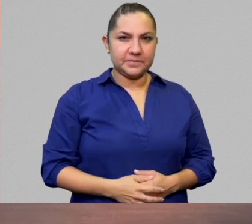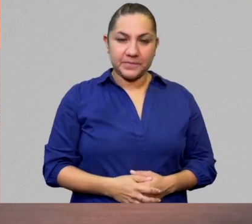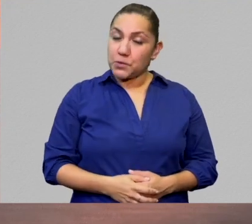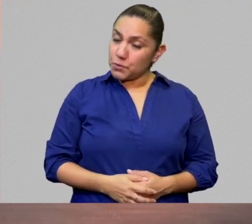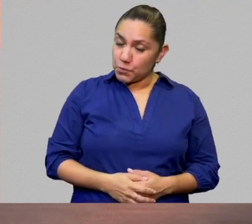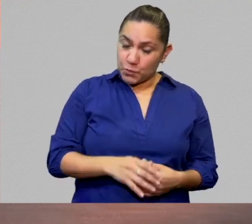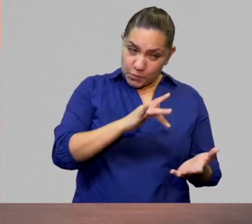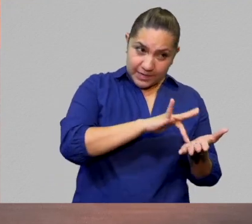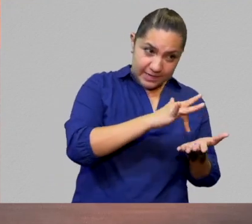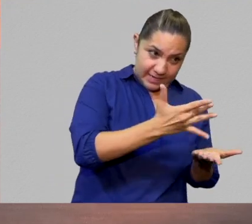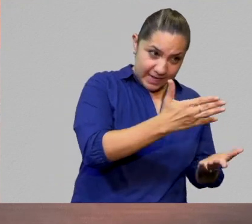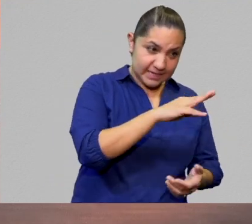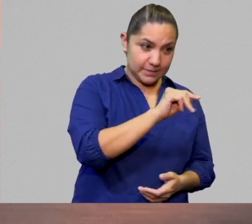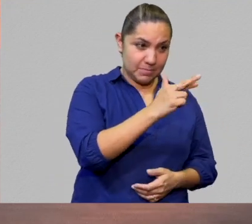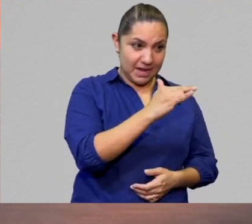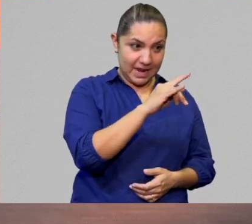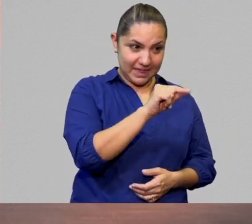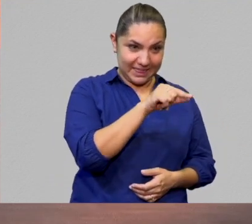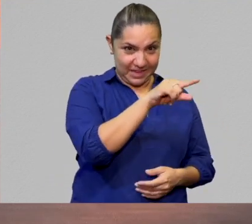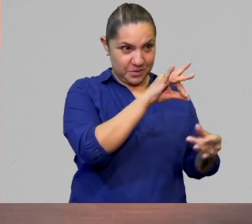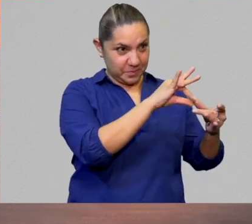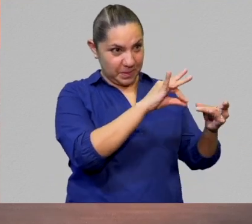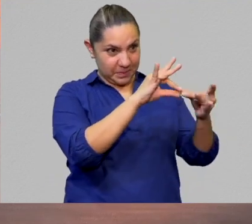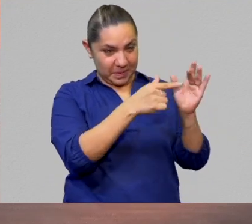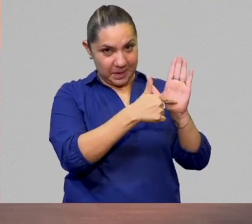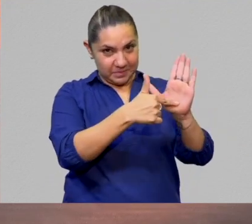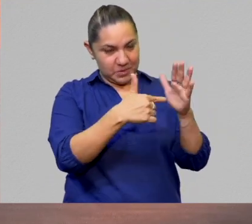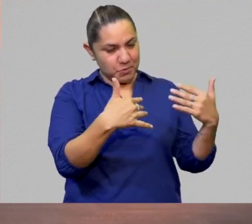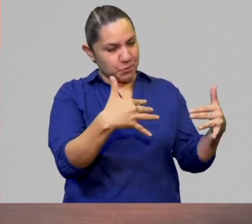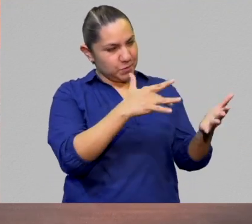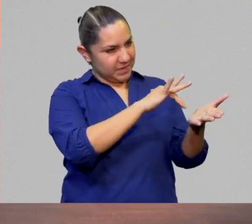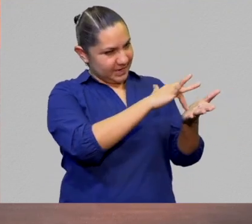Muchísimas gracias, Margarita. Muy bien. Te agradezco mucho.